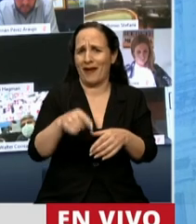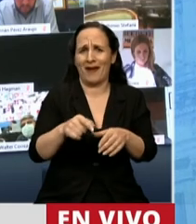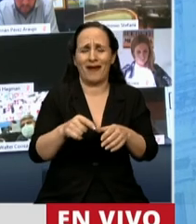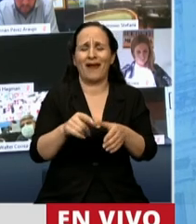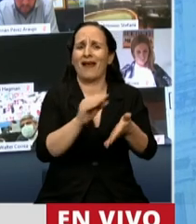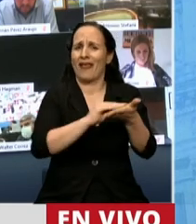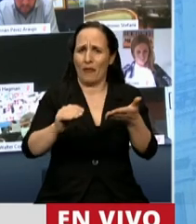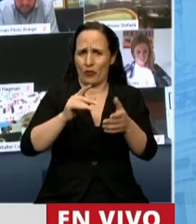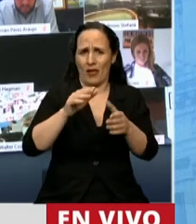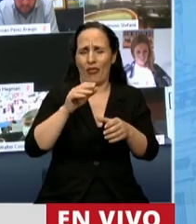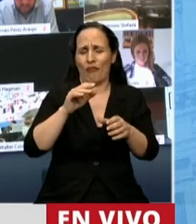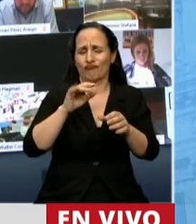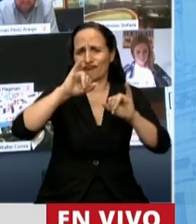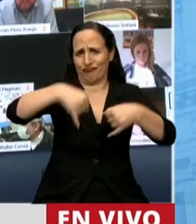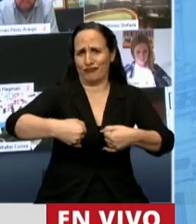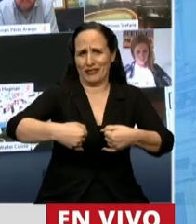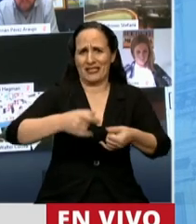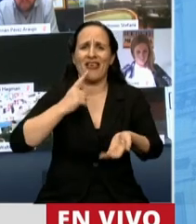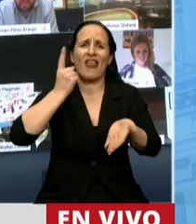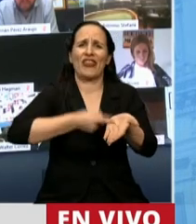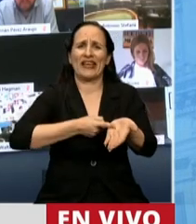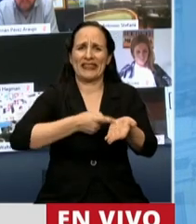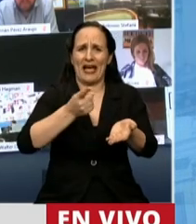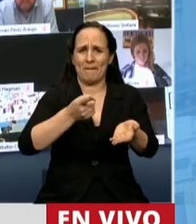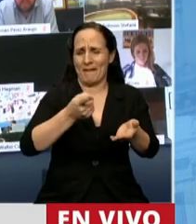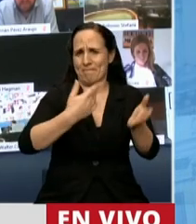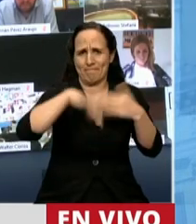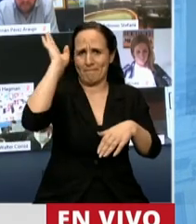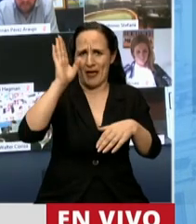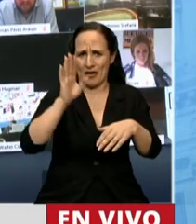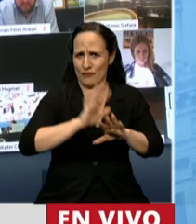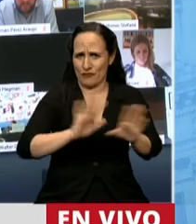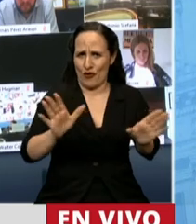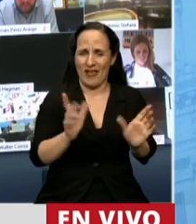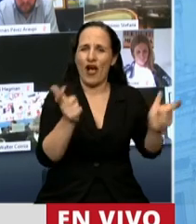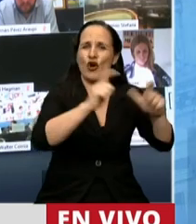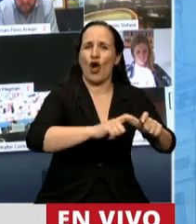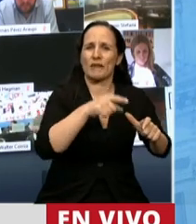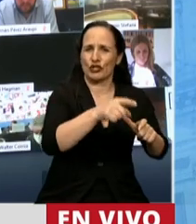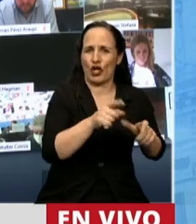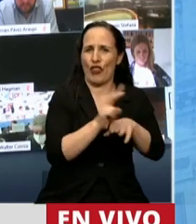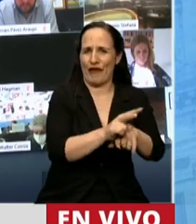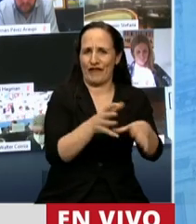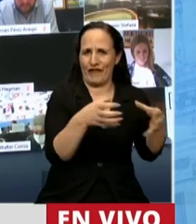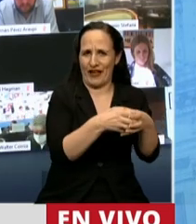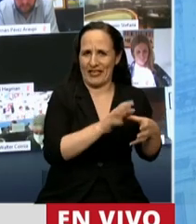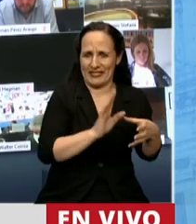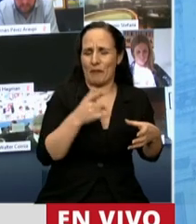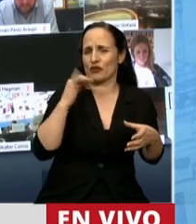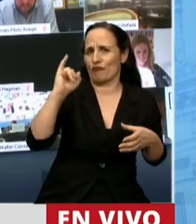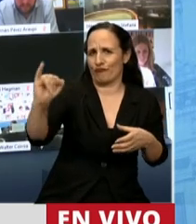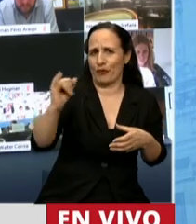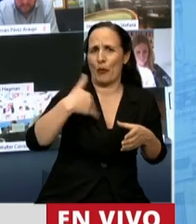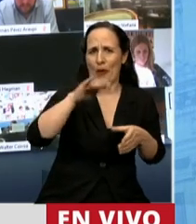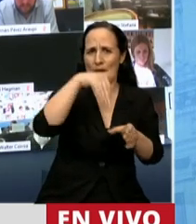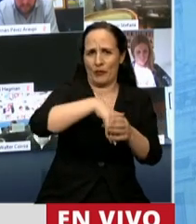Cámara va a acompañar. El dictamen salió votado por unanimidad en la Comisión de Defensa y en ese sentido, obviamente, anticipamos